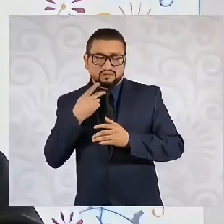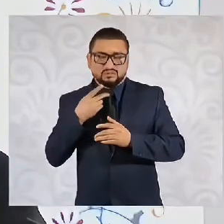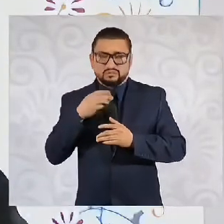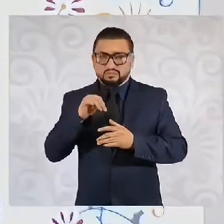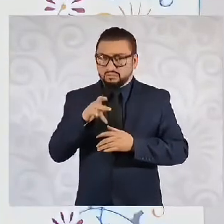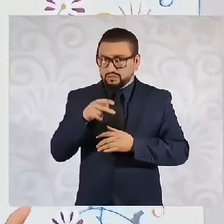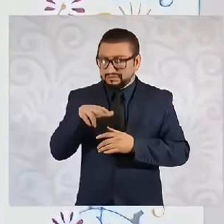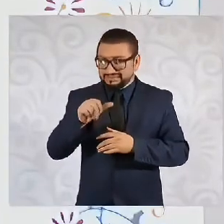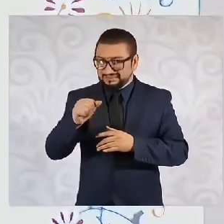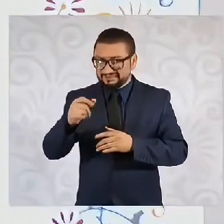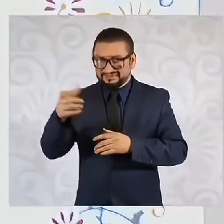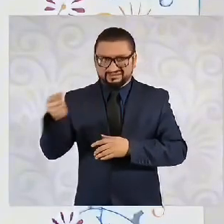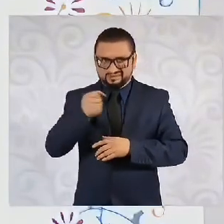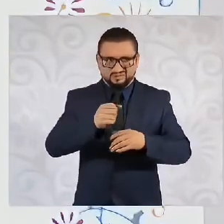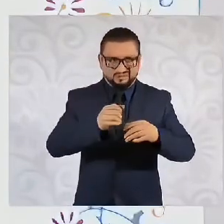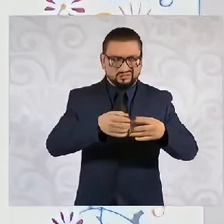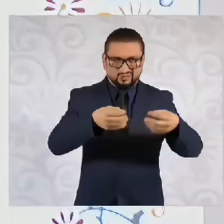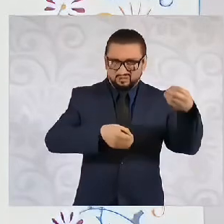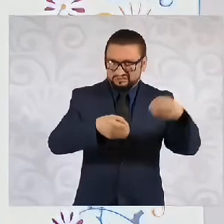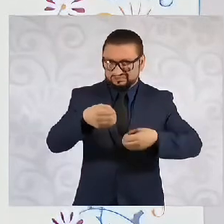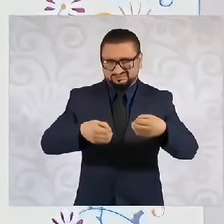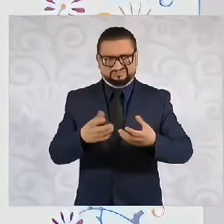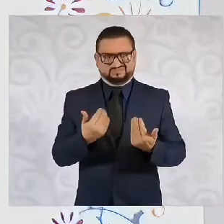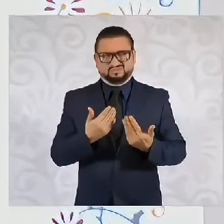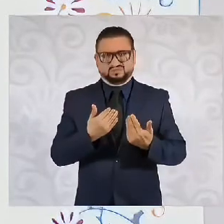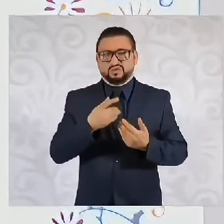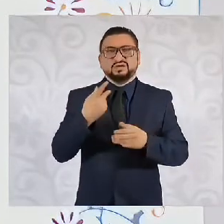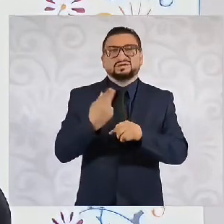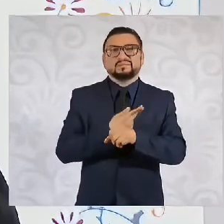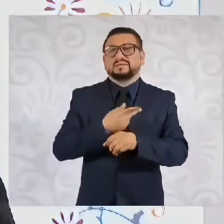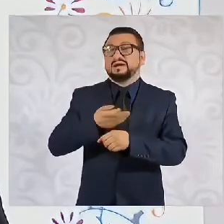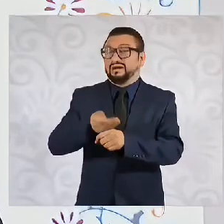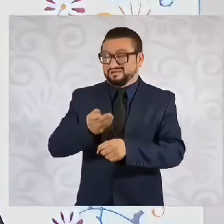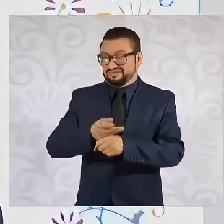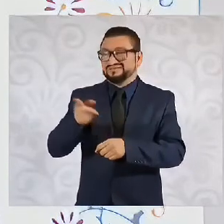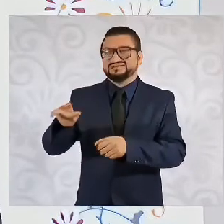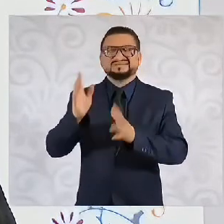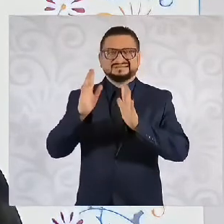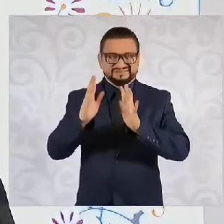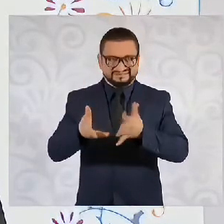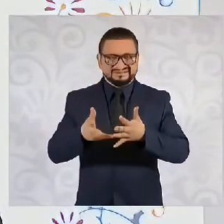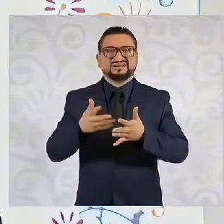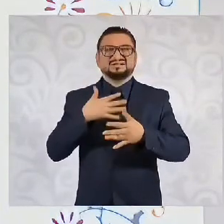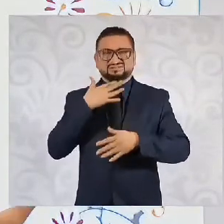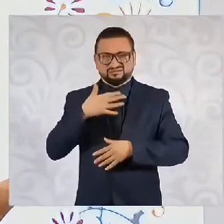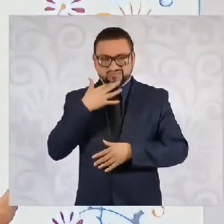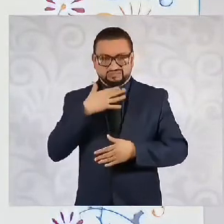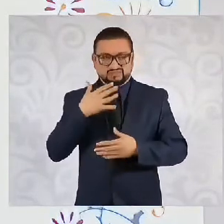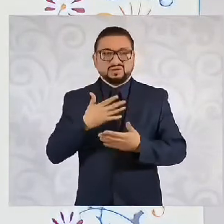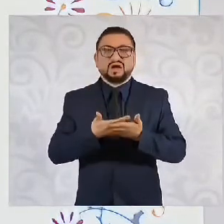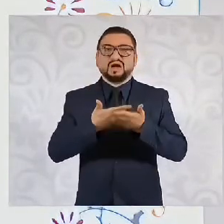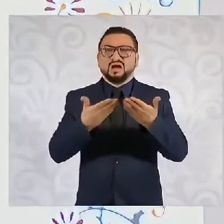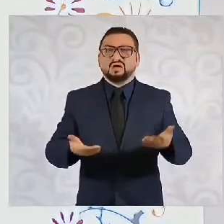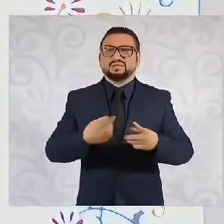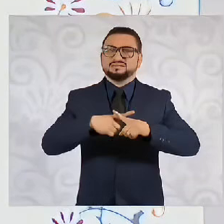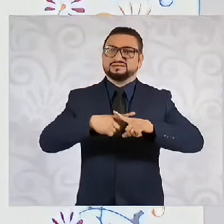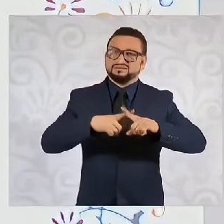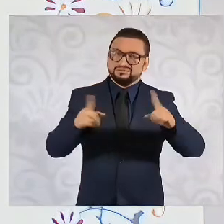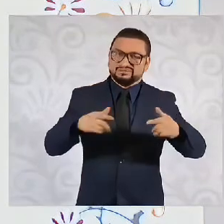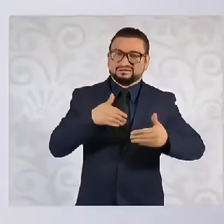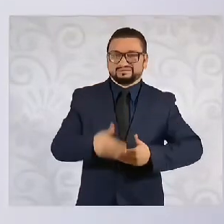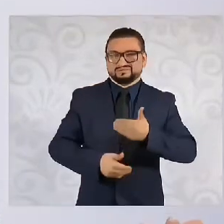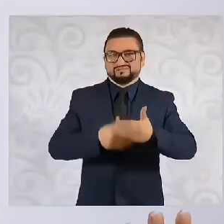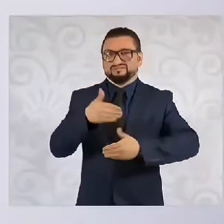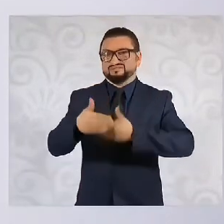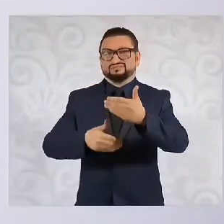una corruptela tremenda. Entonces, al venir de abajo de un proceso distinto, pues